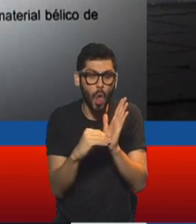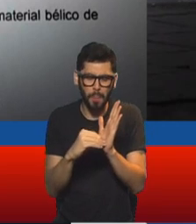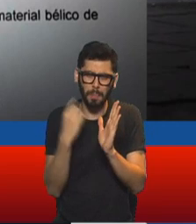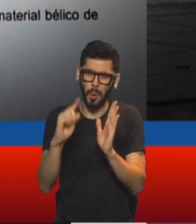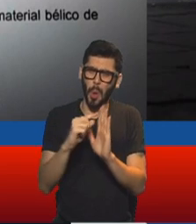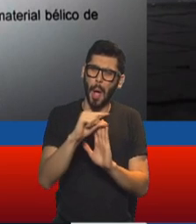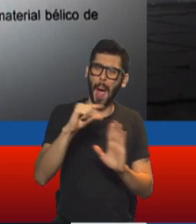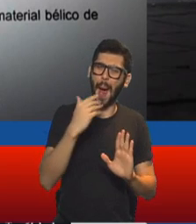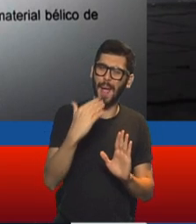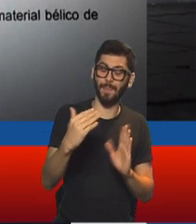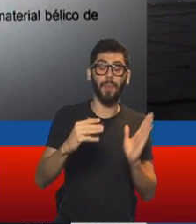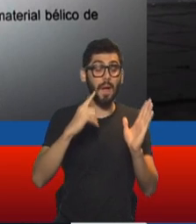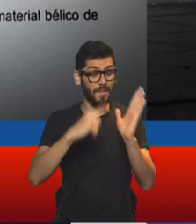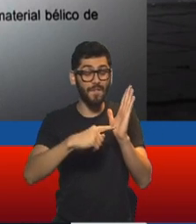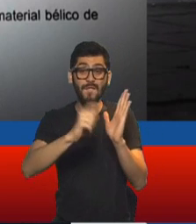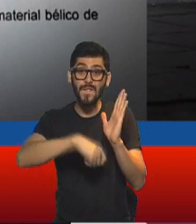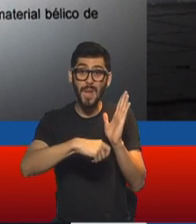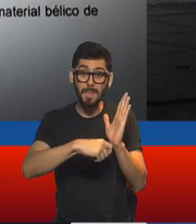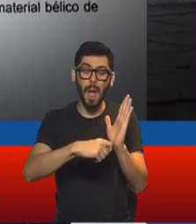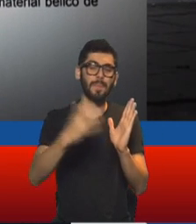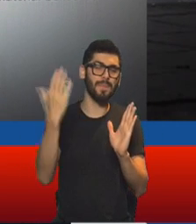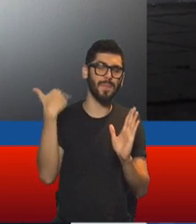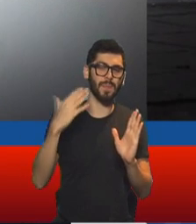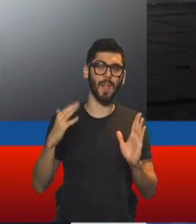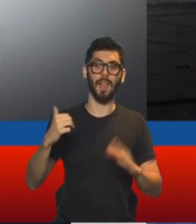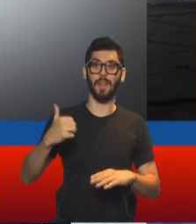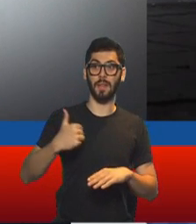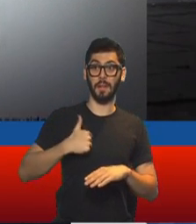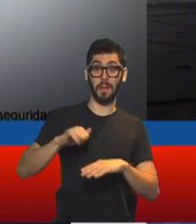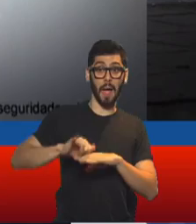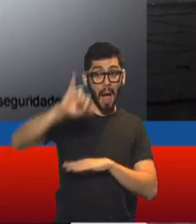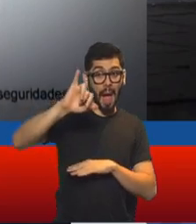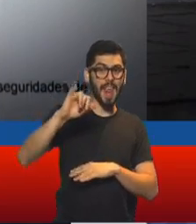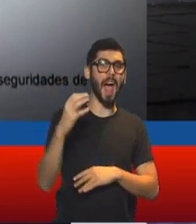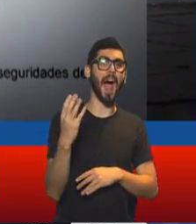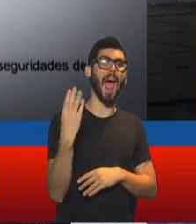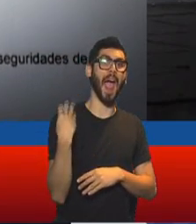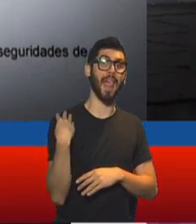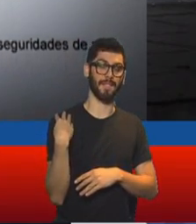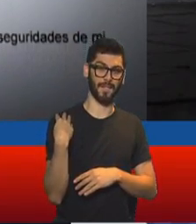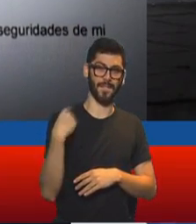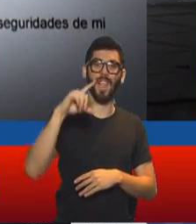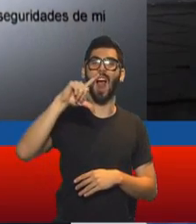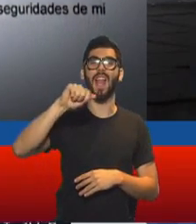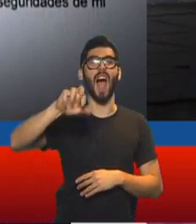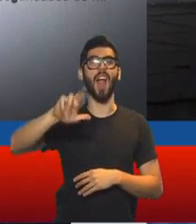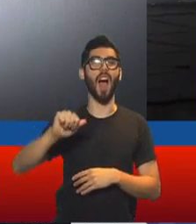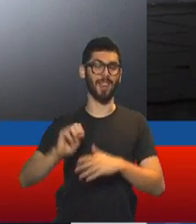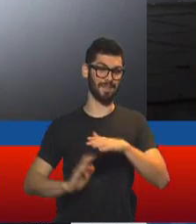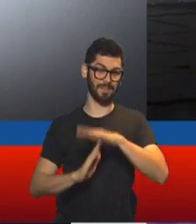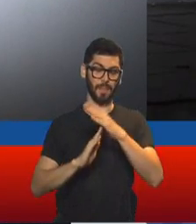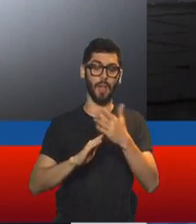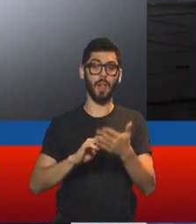está firmada por quien era en ese momento el comandante de la Fuerza Aérea Boliviana, Jorge Gonzalo III Eslara, enviada,